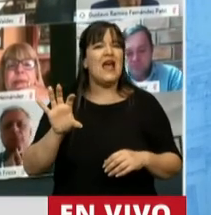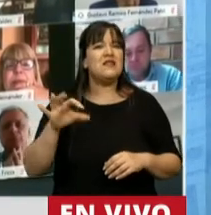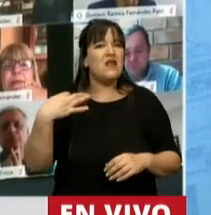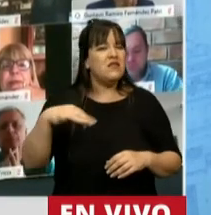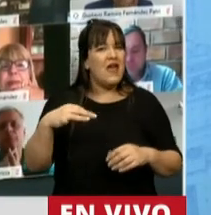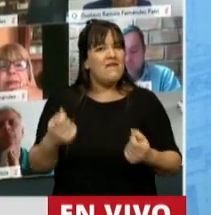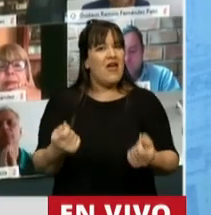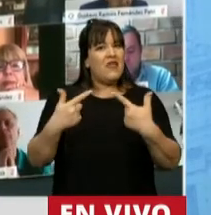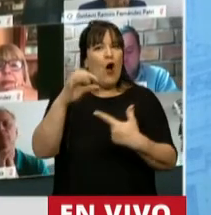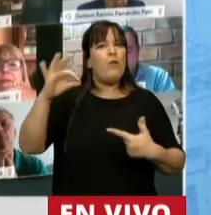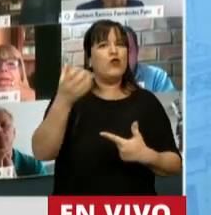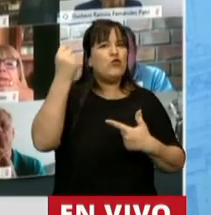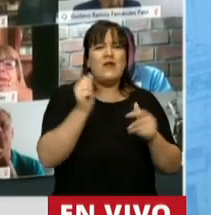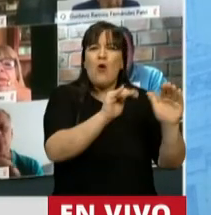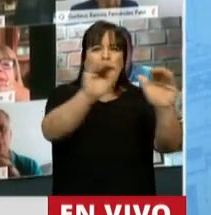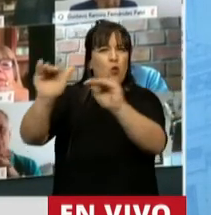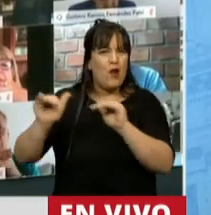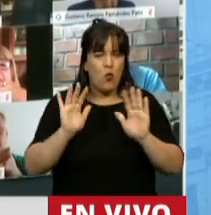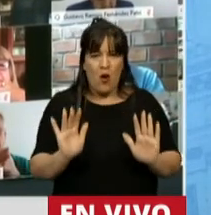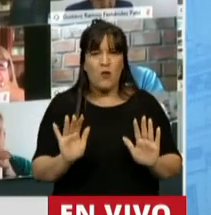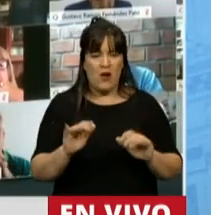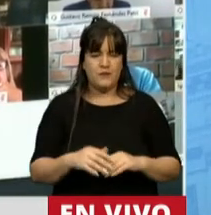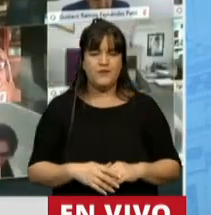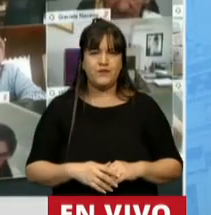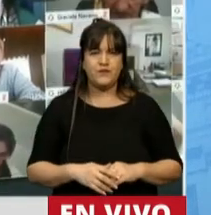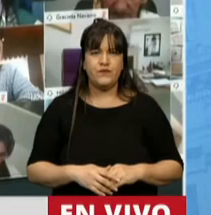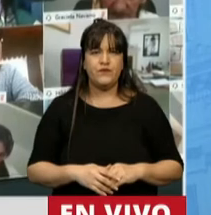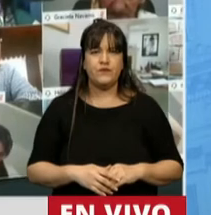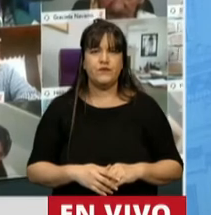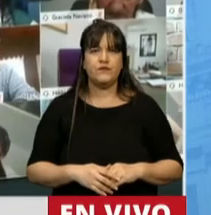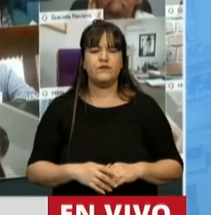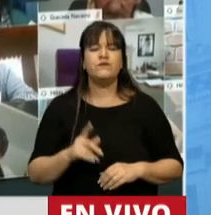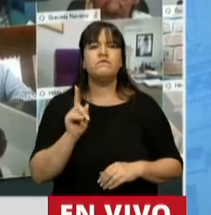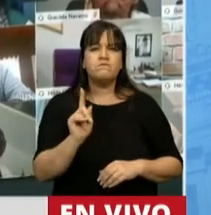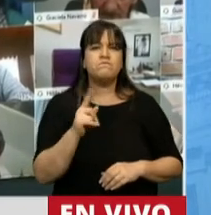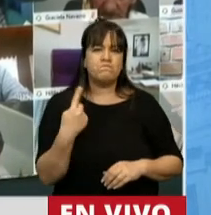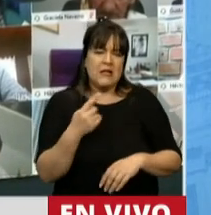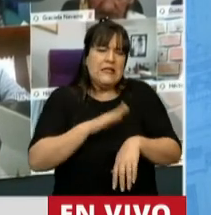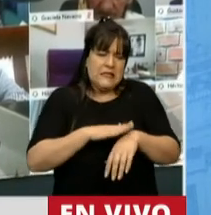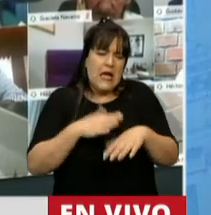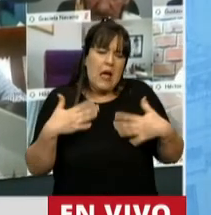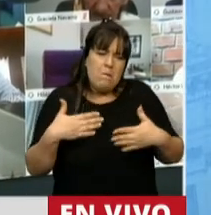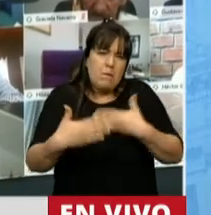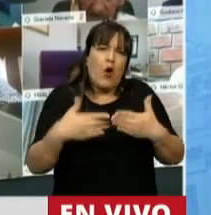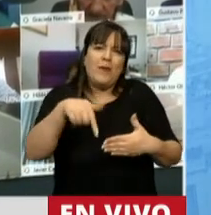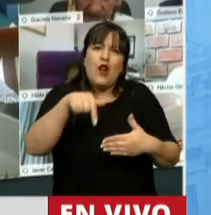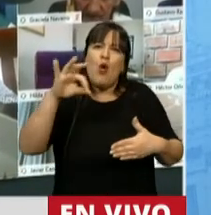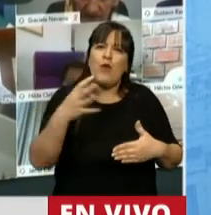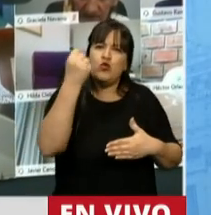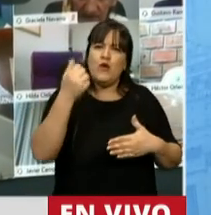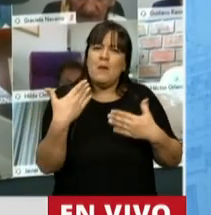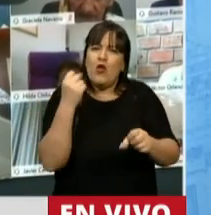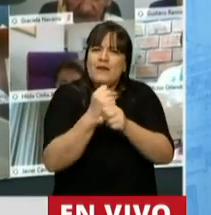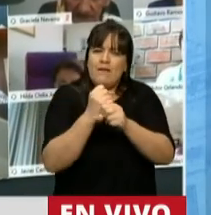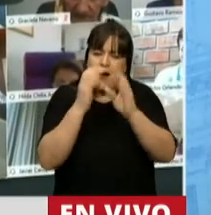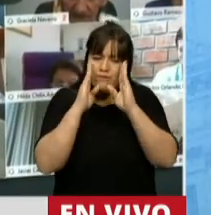oportunidades a los argentinos, puede llevar un tiempo, señor Presidente. Pero entiendo que esta es una oportunidad para poder trabajar en